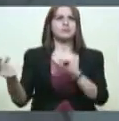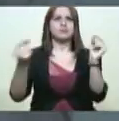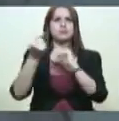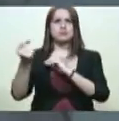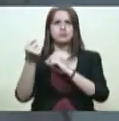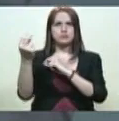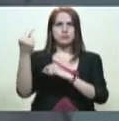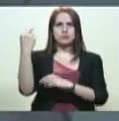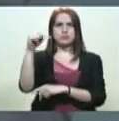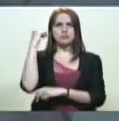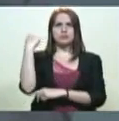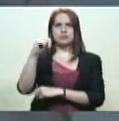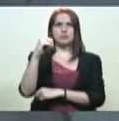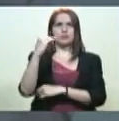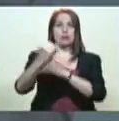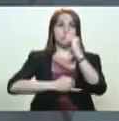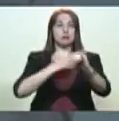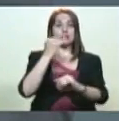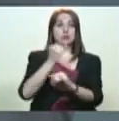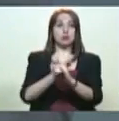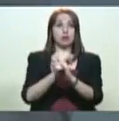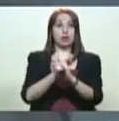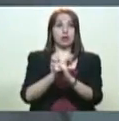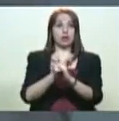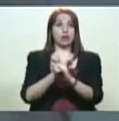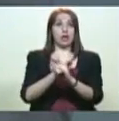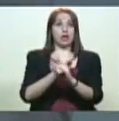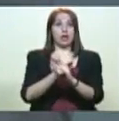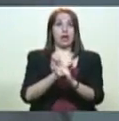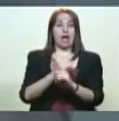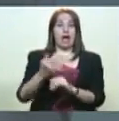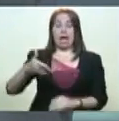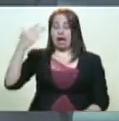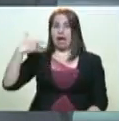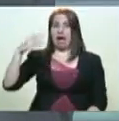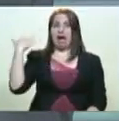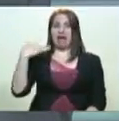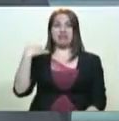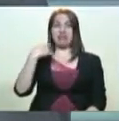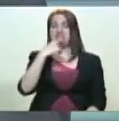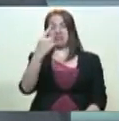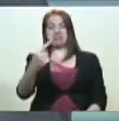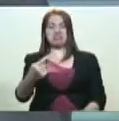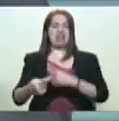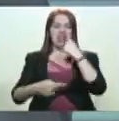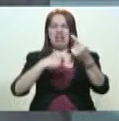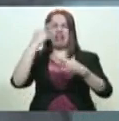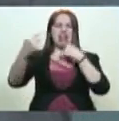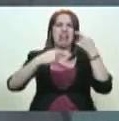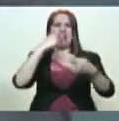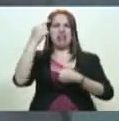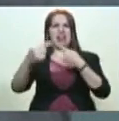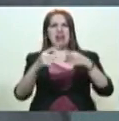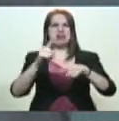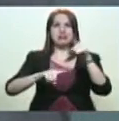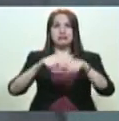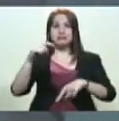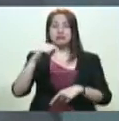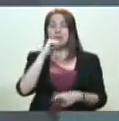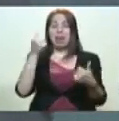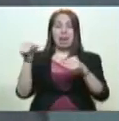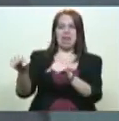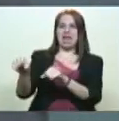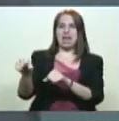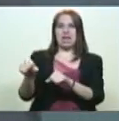Sí, decía yo que un milagro porque aquellos mismos que hacían vaticinios terribles respecto de la